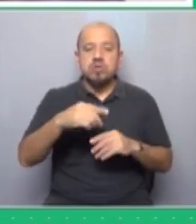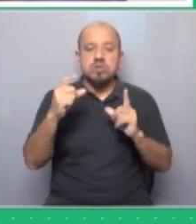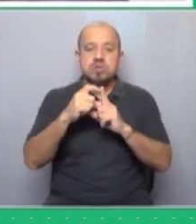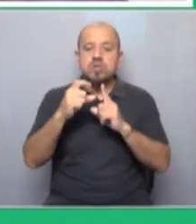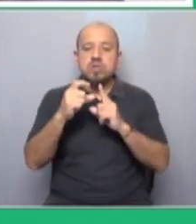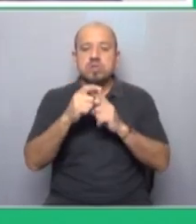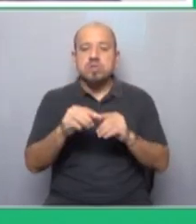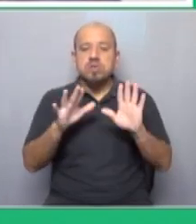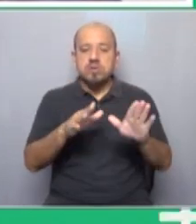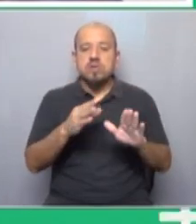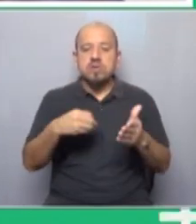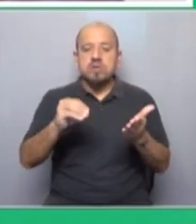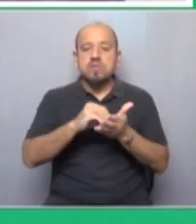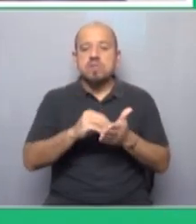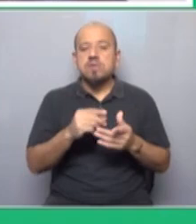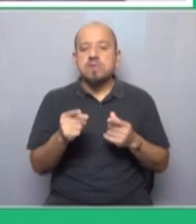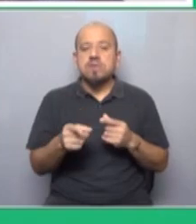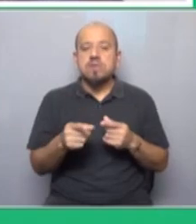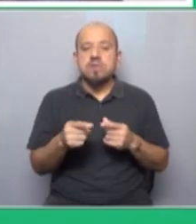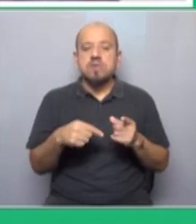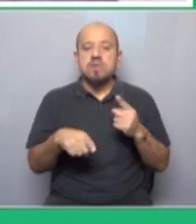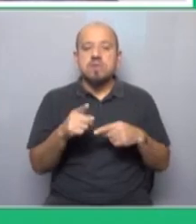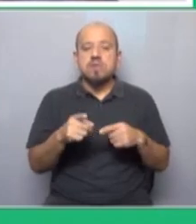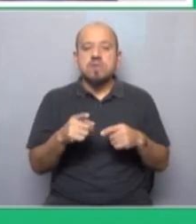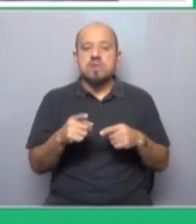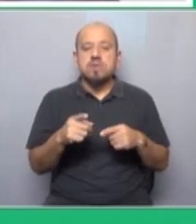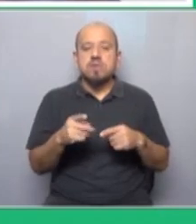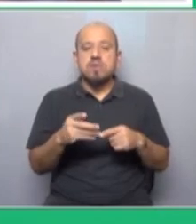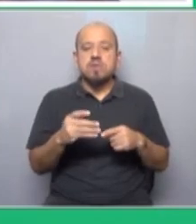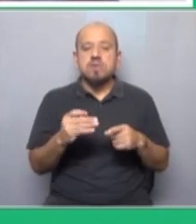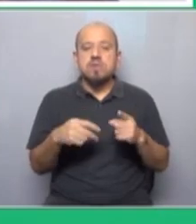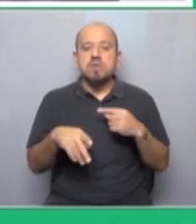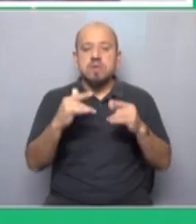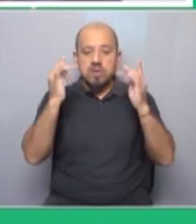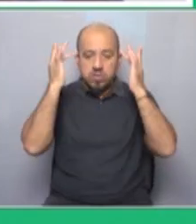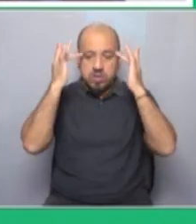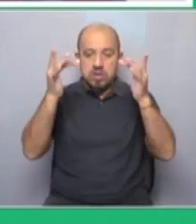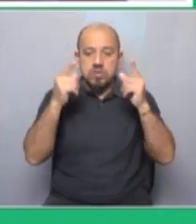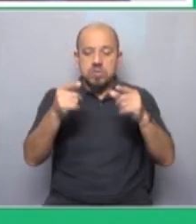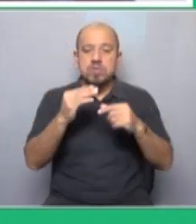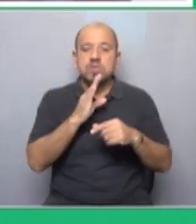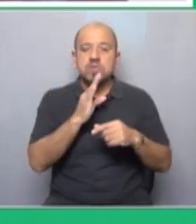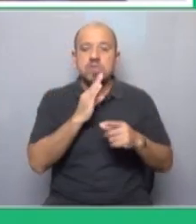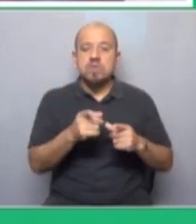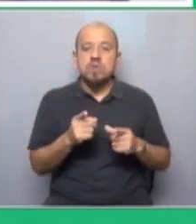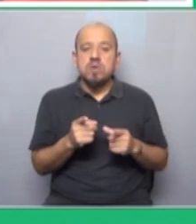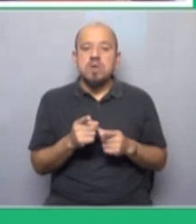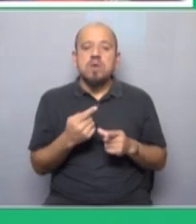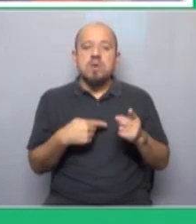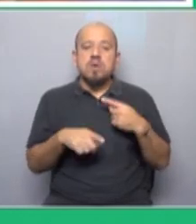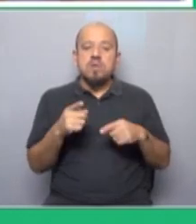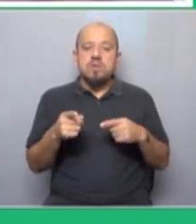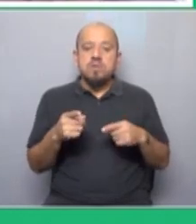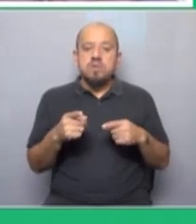más dinero que gasta en el Pentágono que en la educación en Estados Unidos. Y entonces,